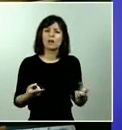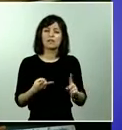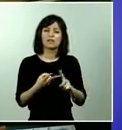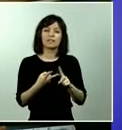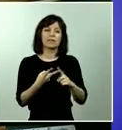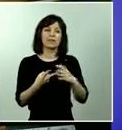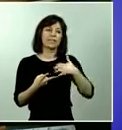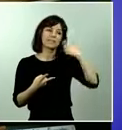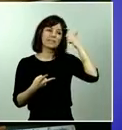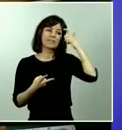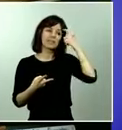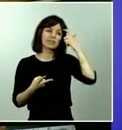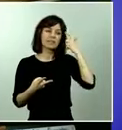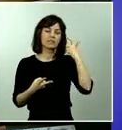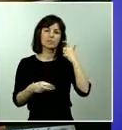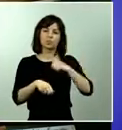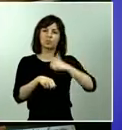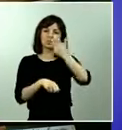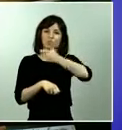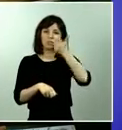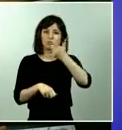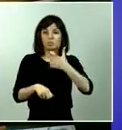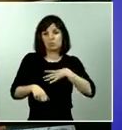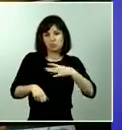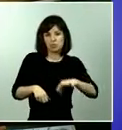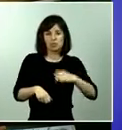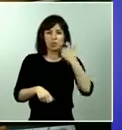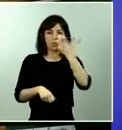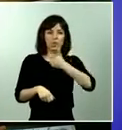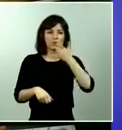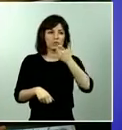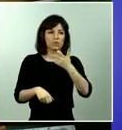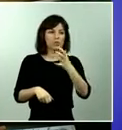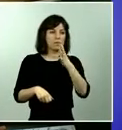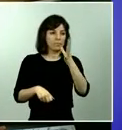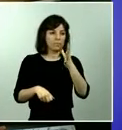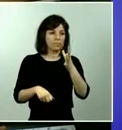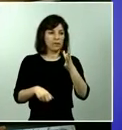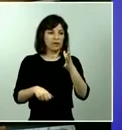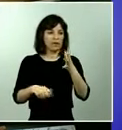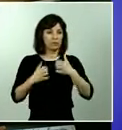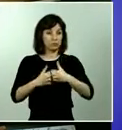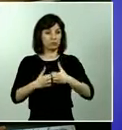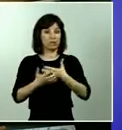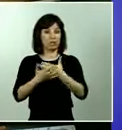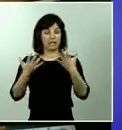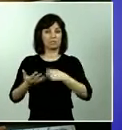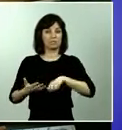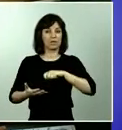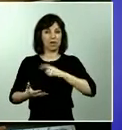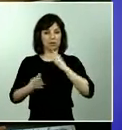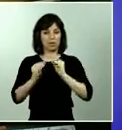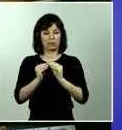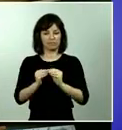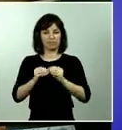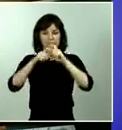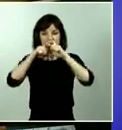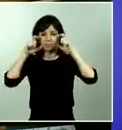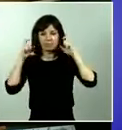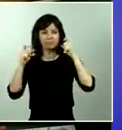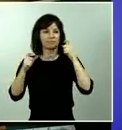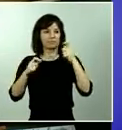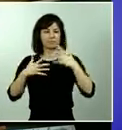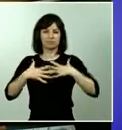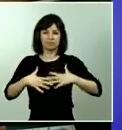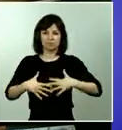tiempo hace falta si es posible para que la industria española puede producir los productos sanitarios las mascarillas los equipos de protección